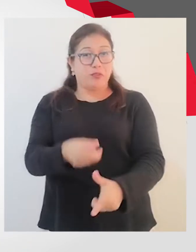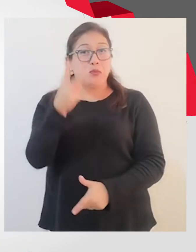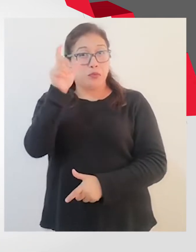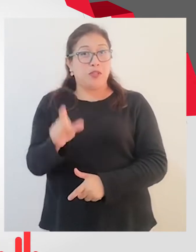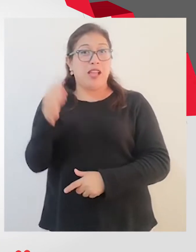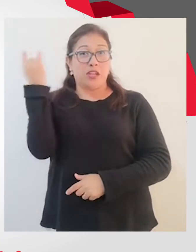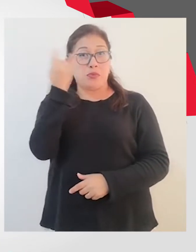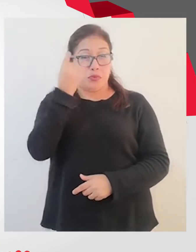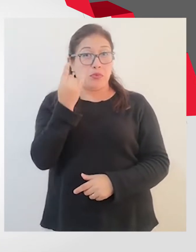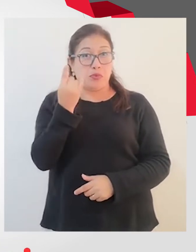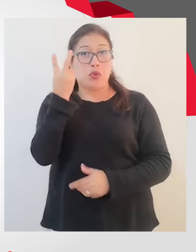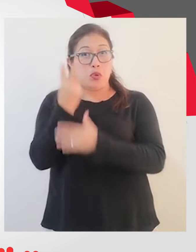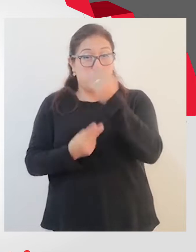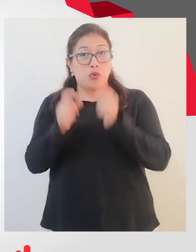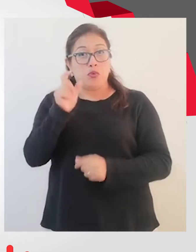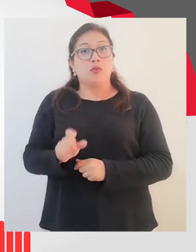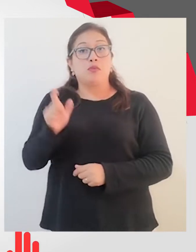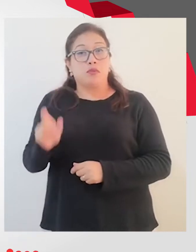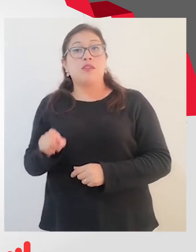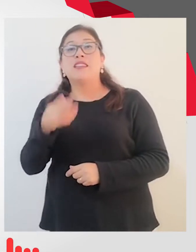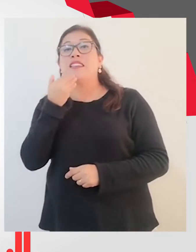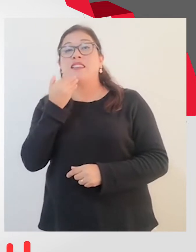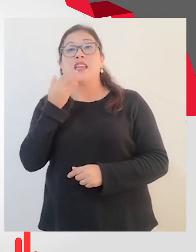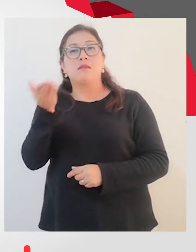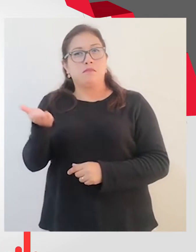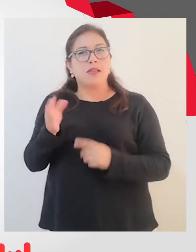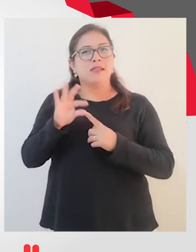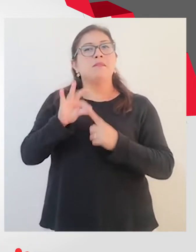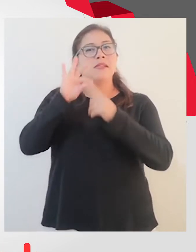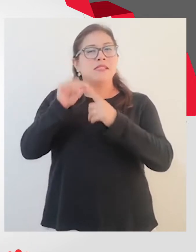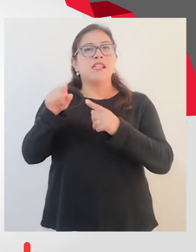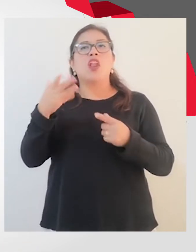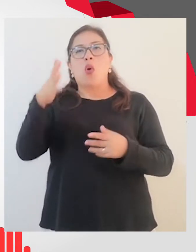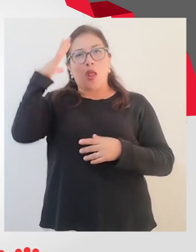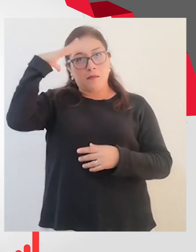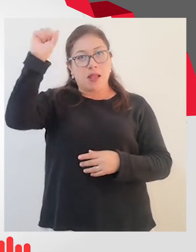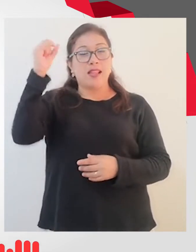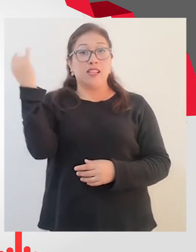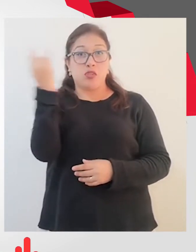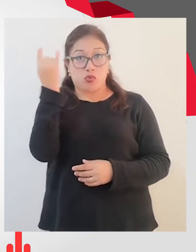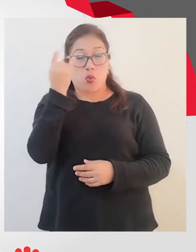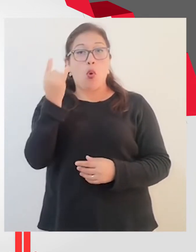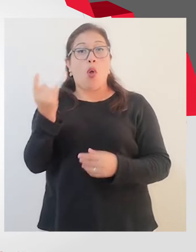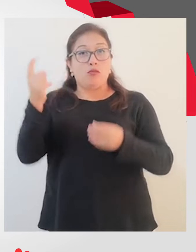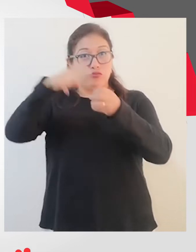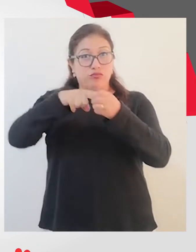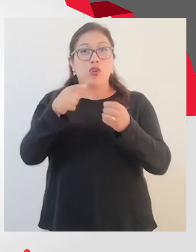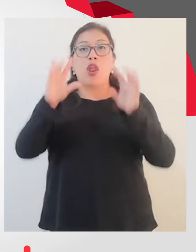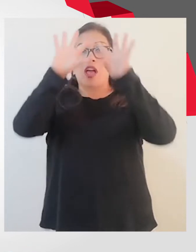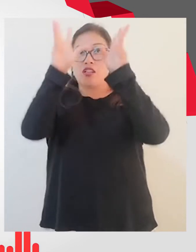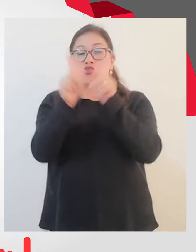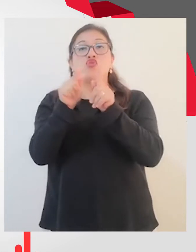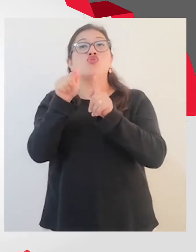Henderson y Luis Puertas serán los invitados especiales de un encuentro promovido por la Embajada de los Estados Unidos, la